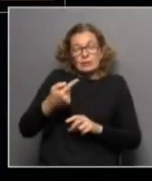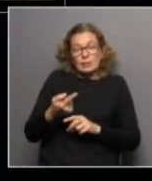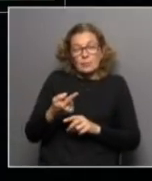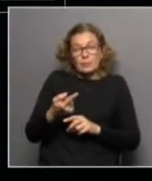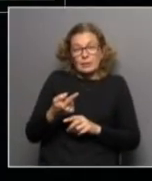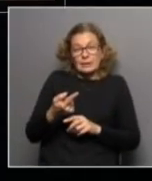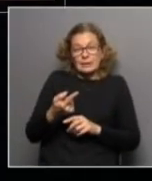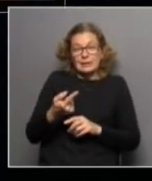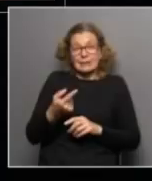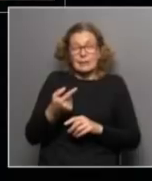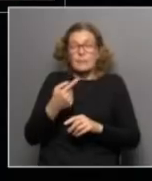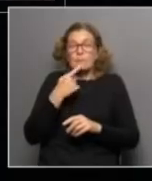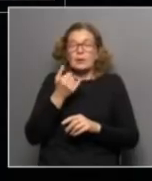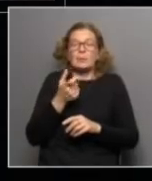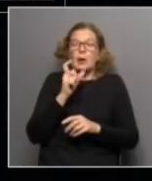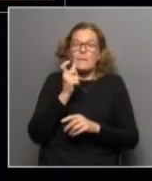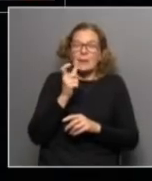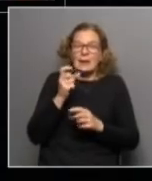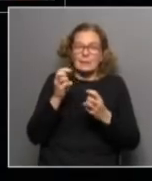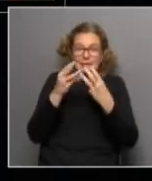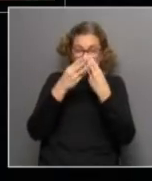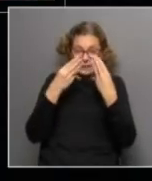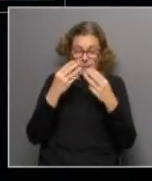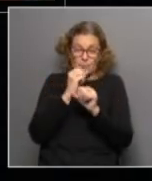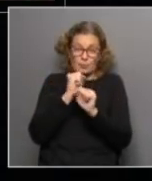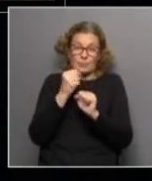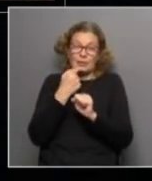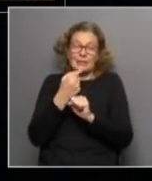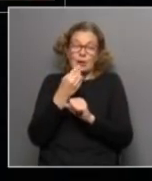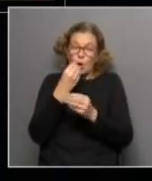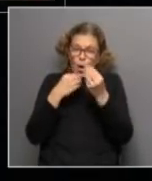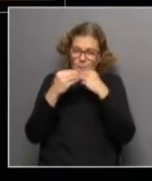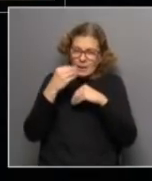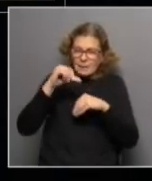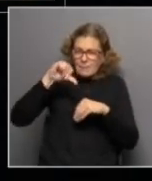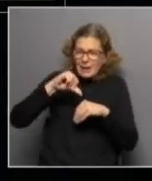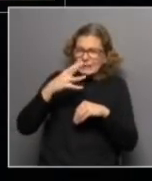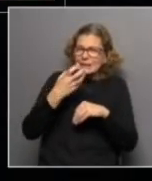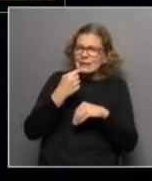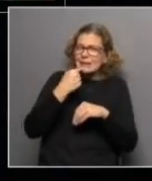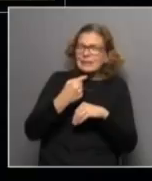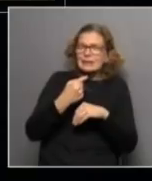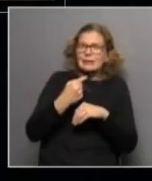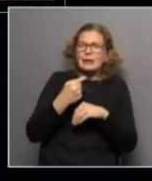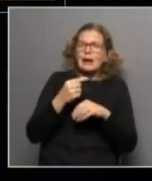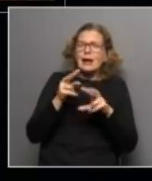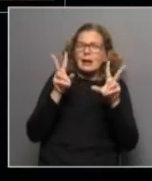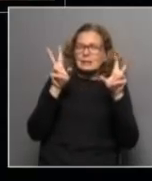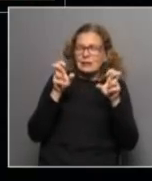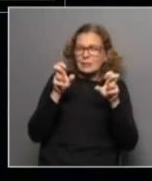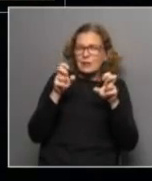es la malnutrición en términos generales podemos decir que la malnutrición está vinculada a cuestiones de